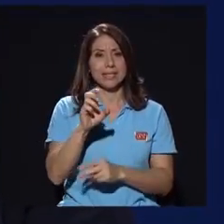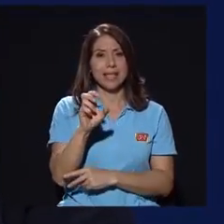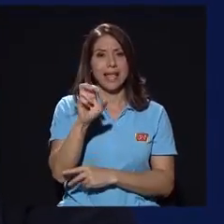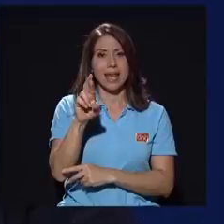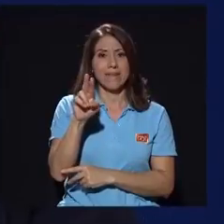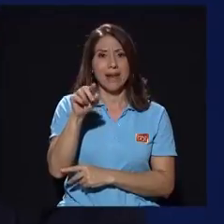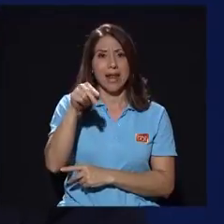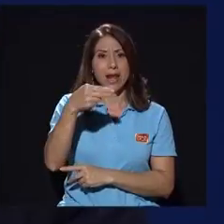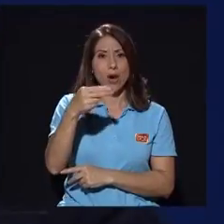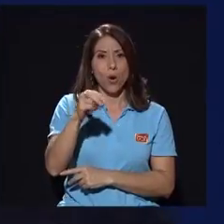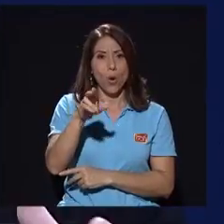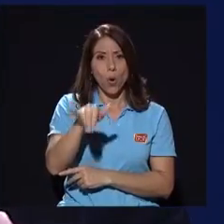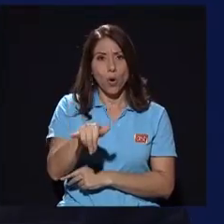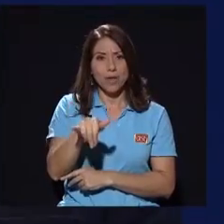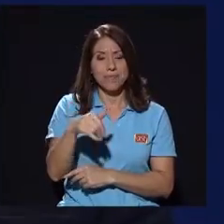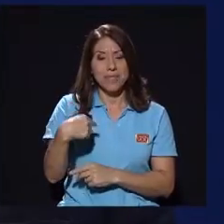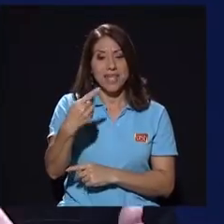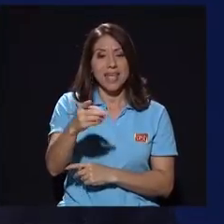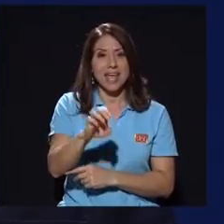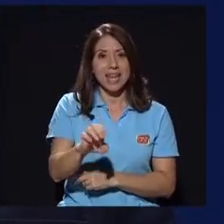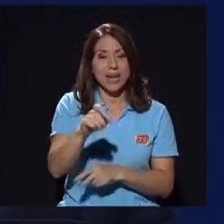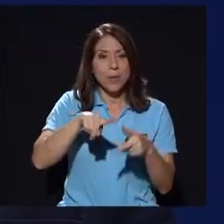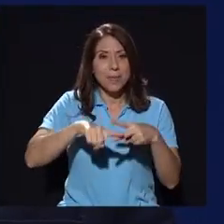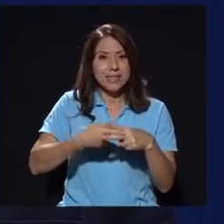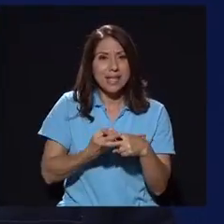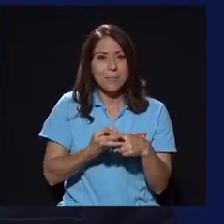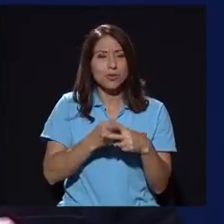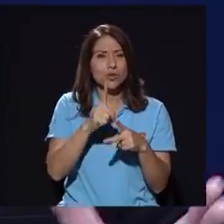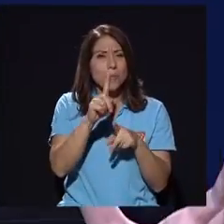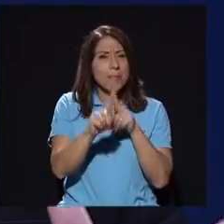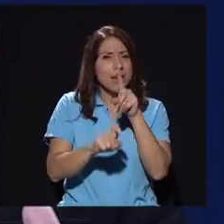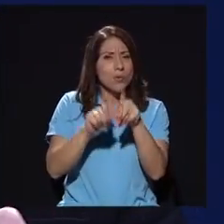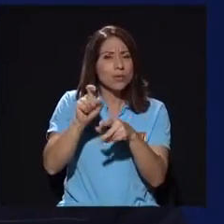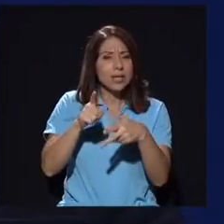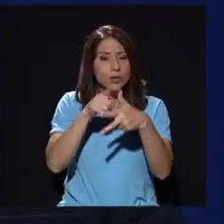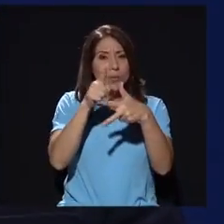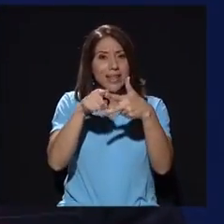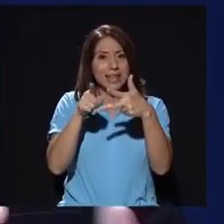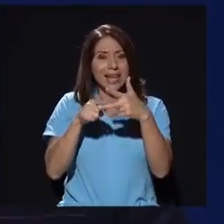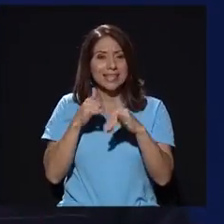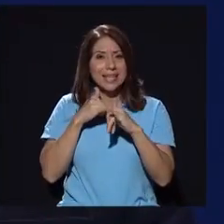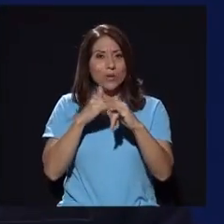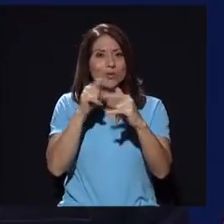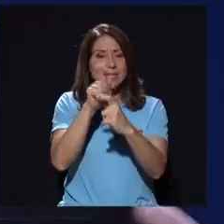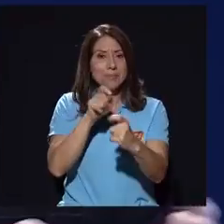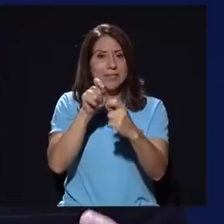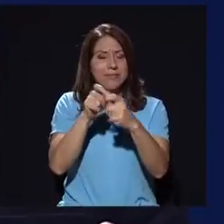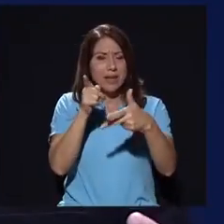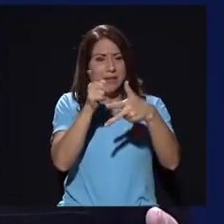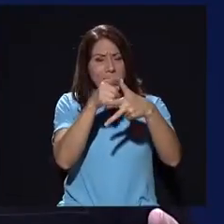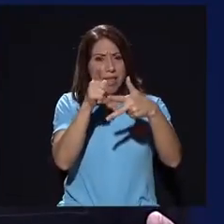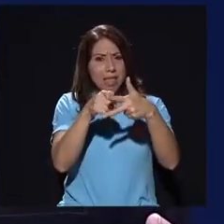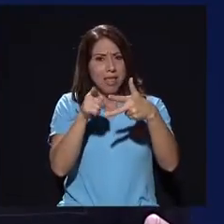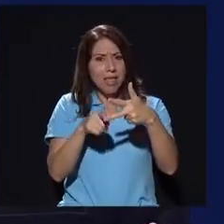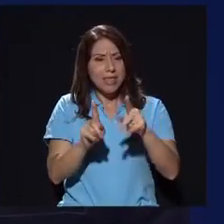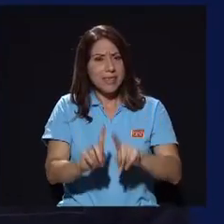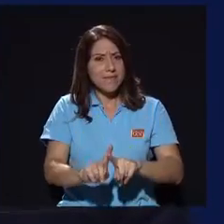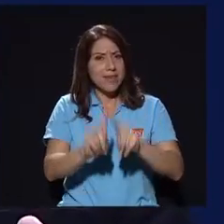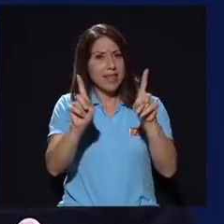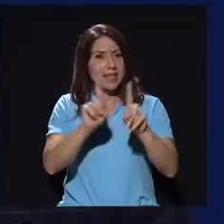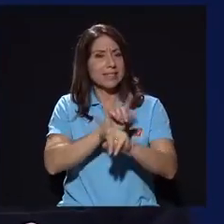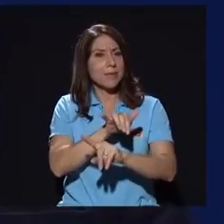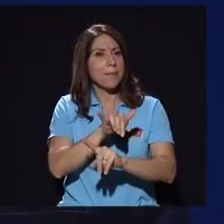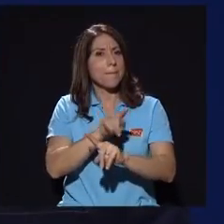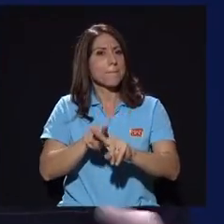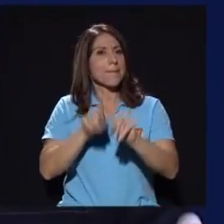enero, comenzamos a hacer preguntas acerca de tres denuncias específicas. Y son tres denuncias muy diferentes, pero en el mismo tema.